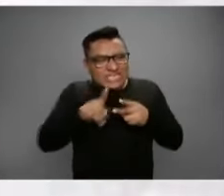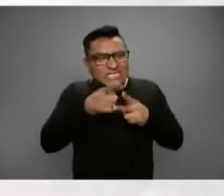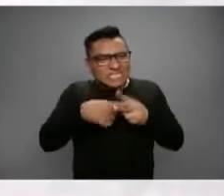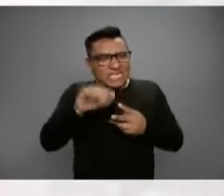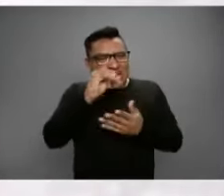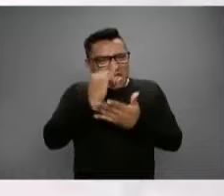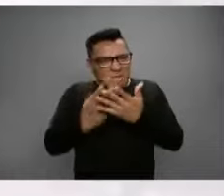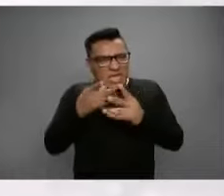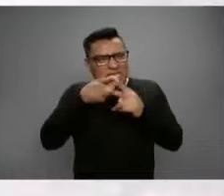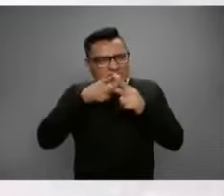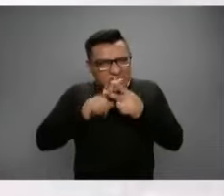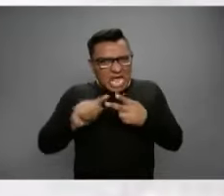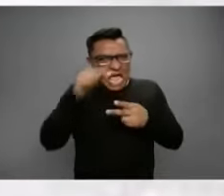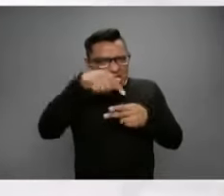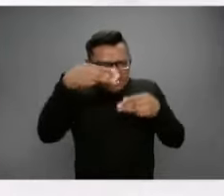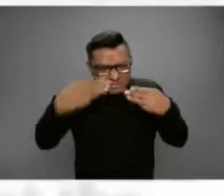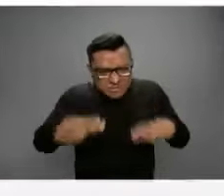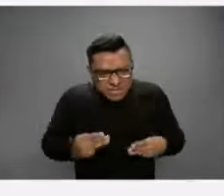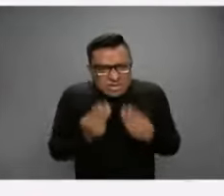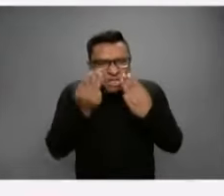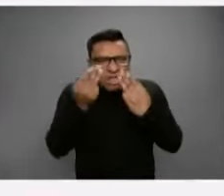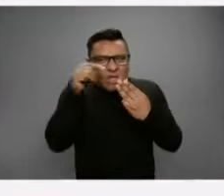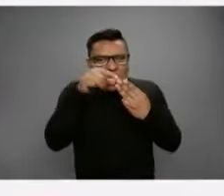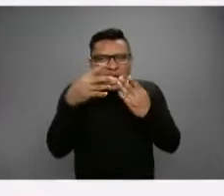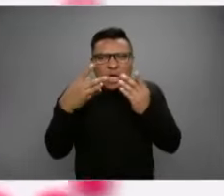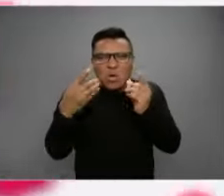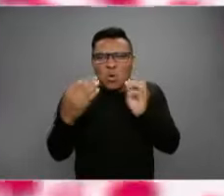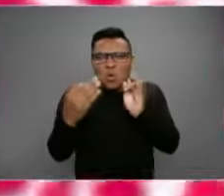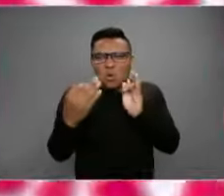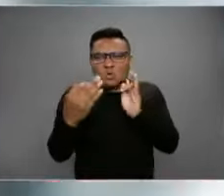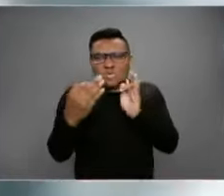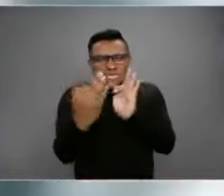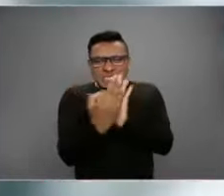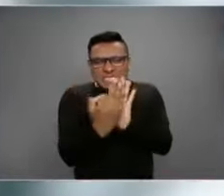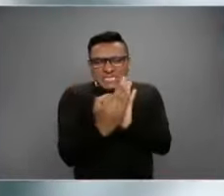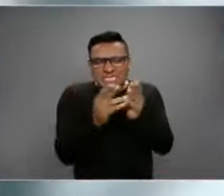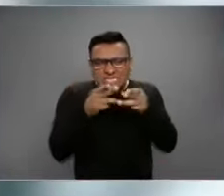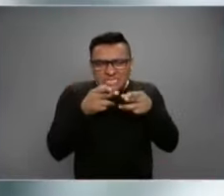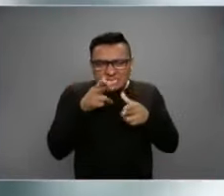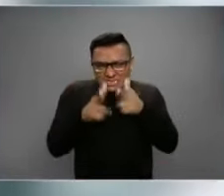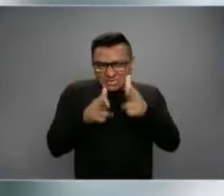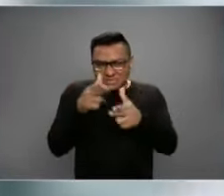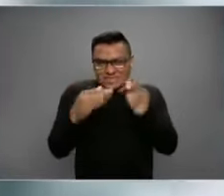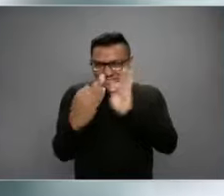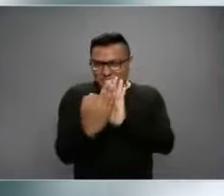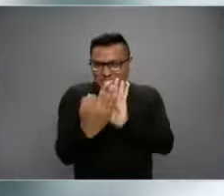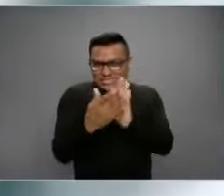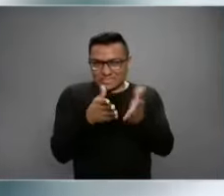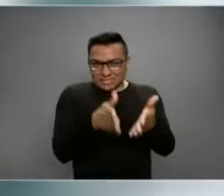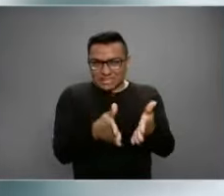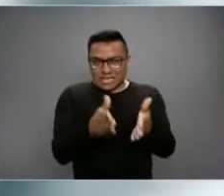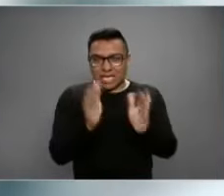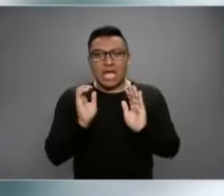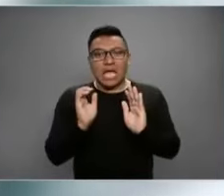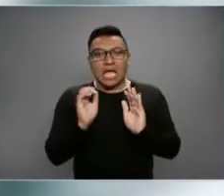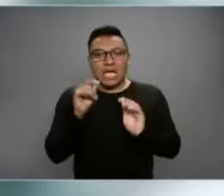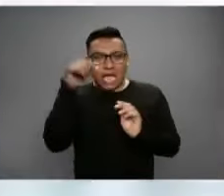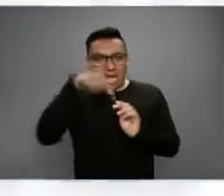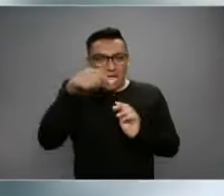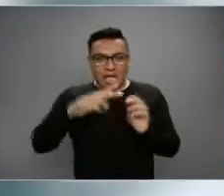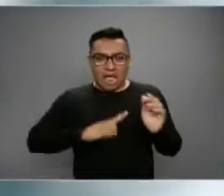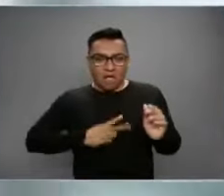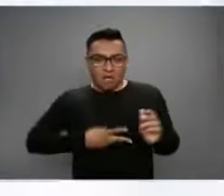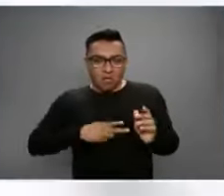imagen, ahí tienen ustedes el mercado, junto a la estación de trenes. Así es. Y entonces,